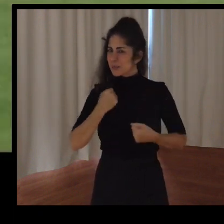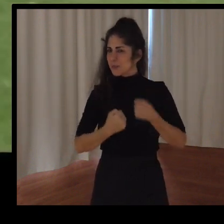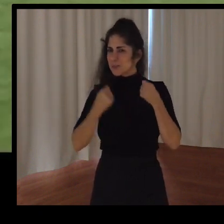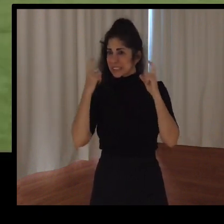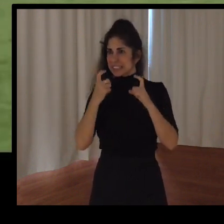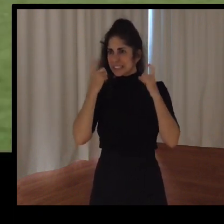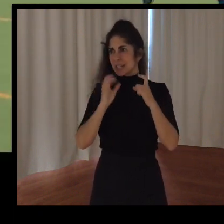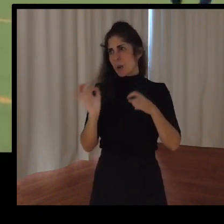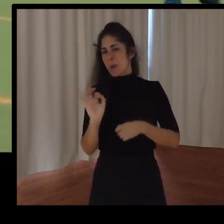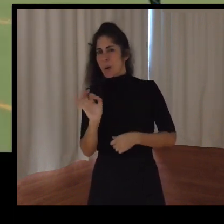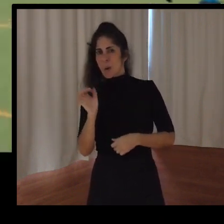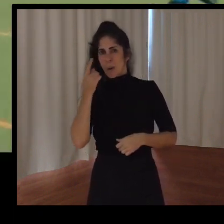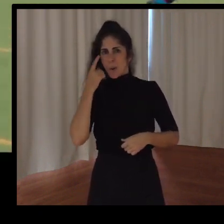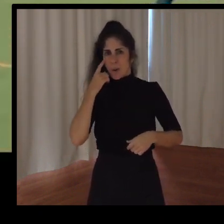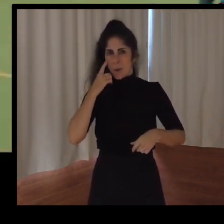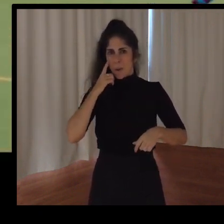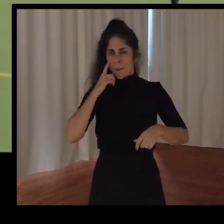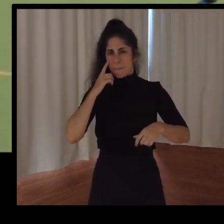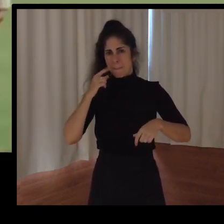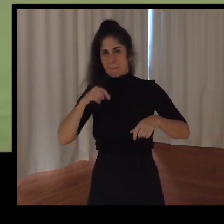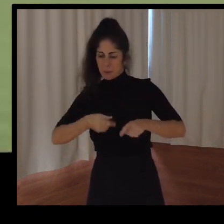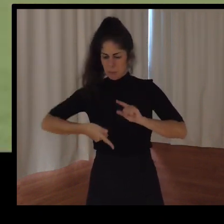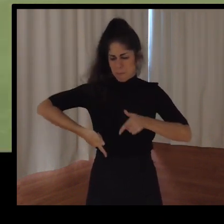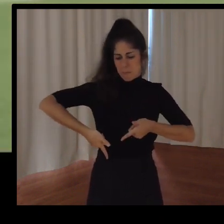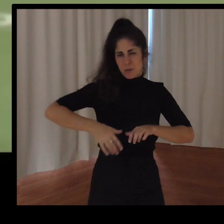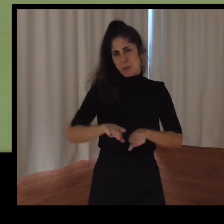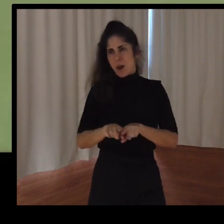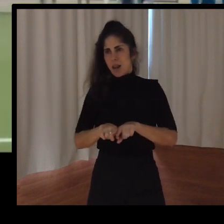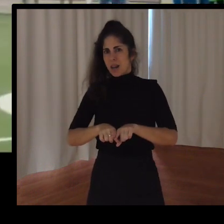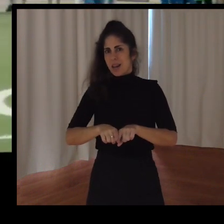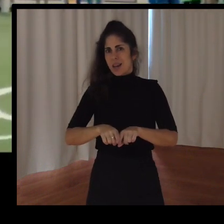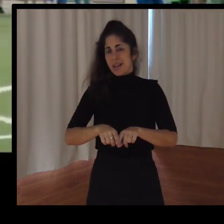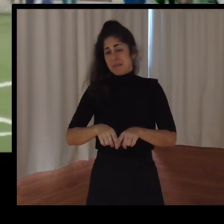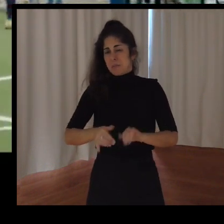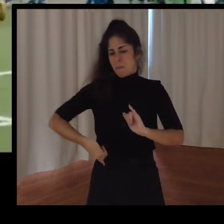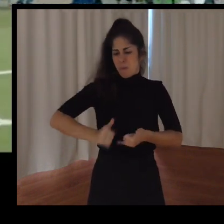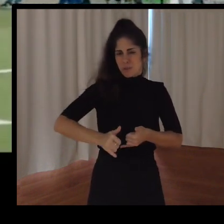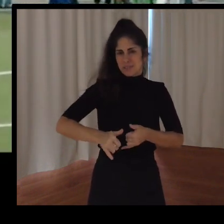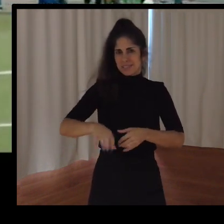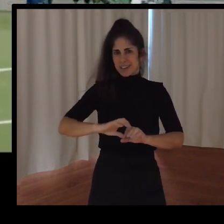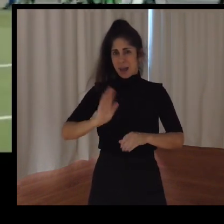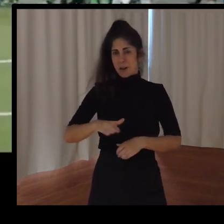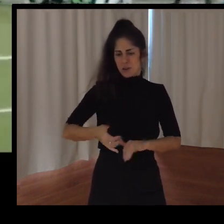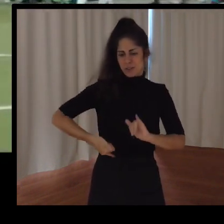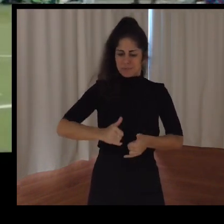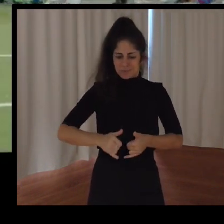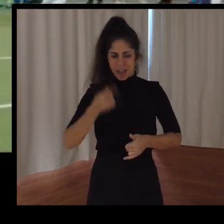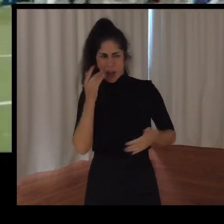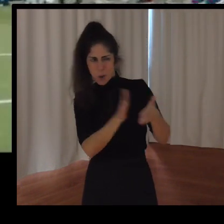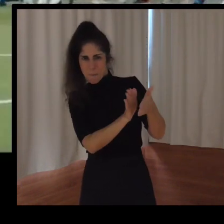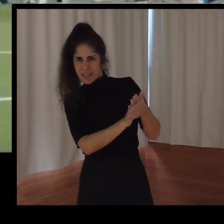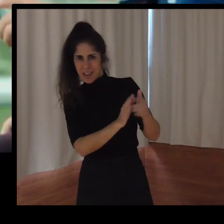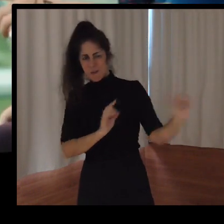Pasando a mis compañeros o intentando chutar una pelota. Para mí lo más importante es jugar,